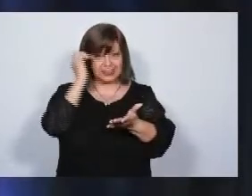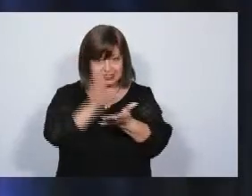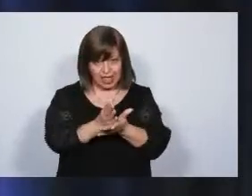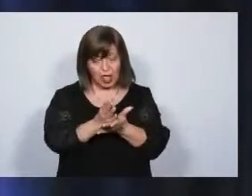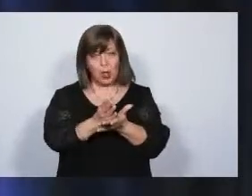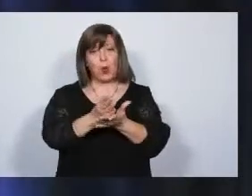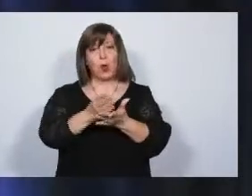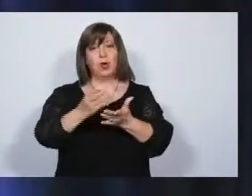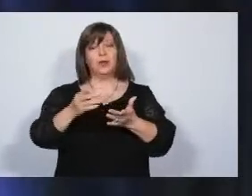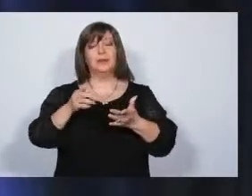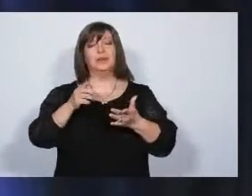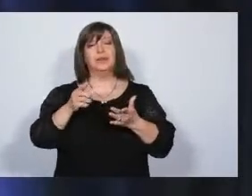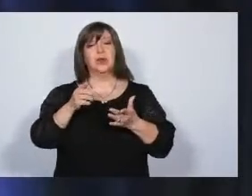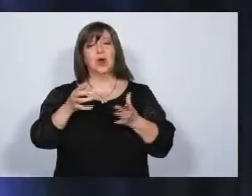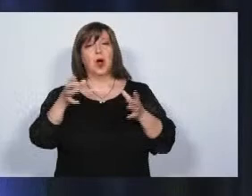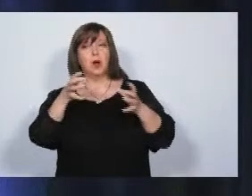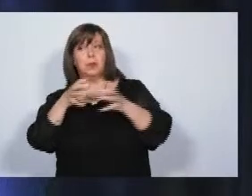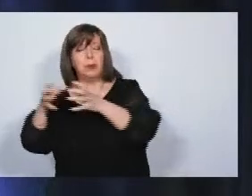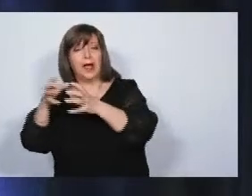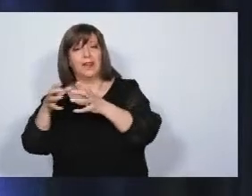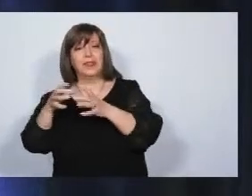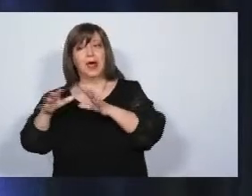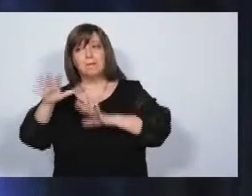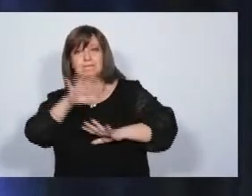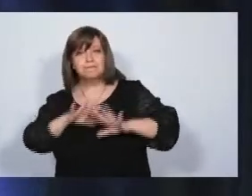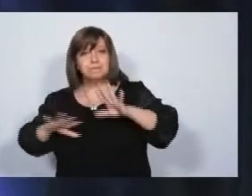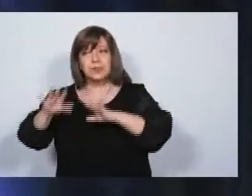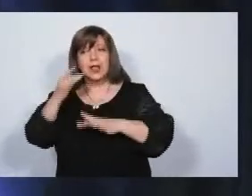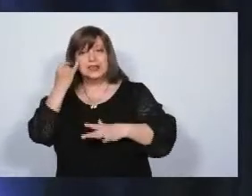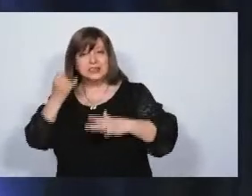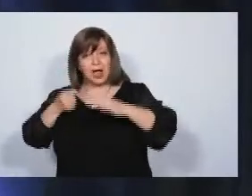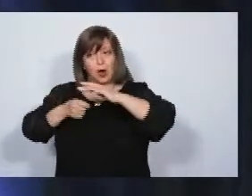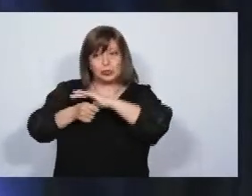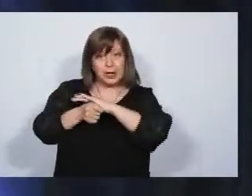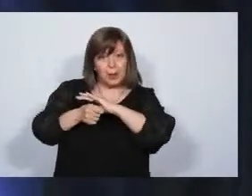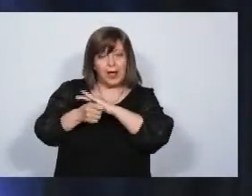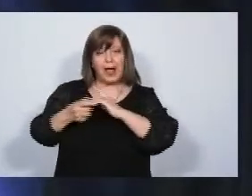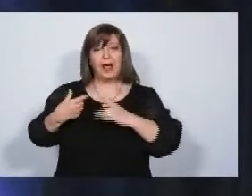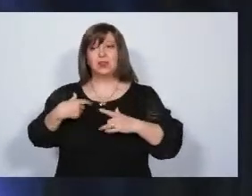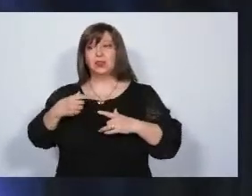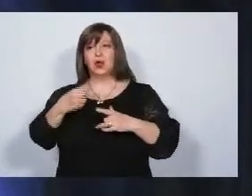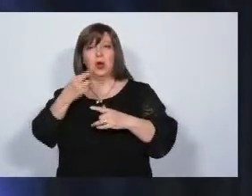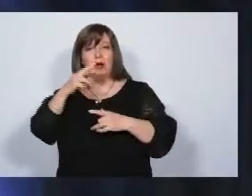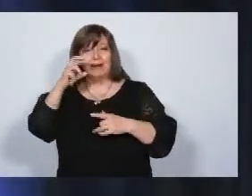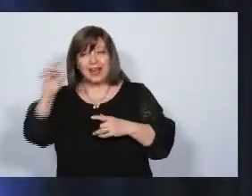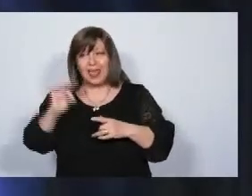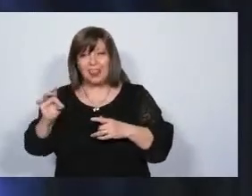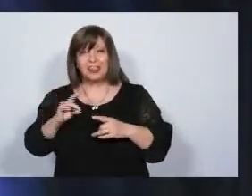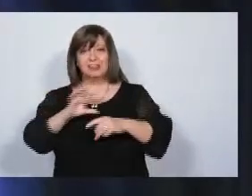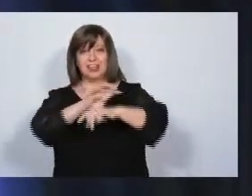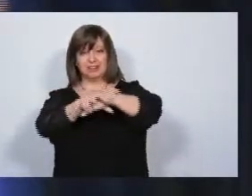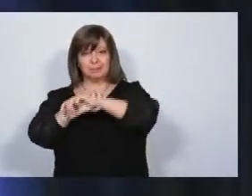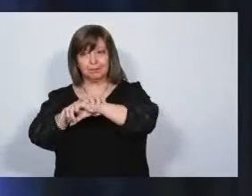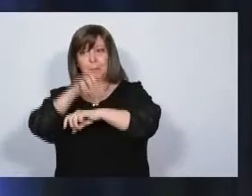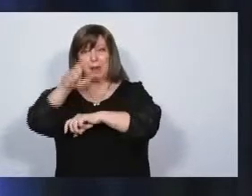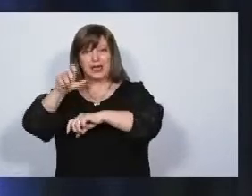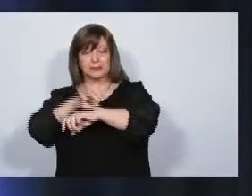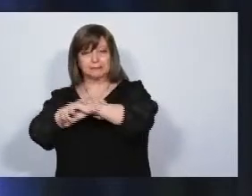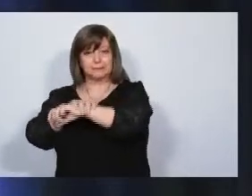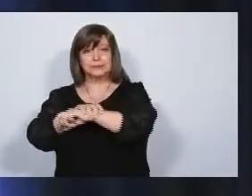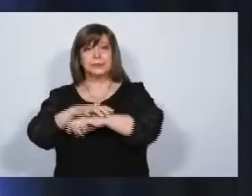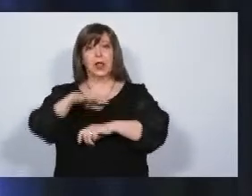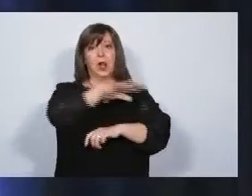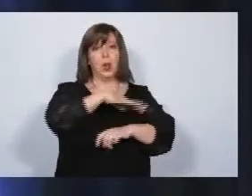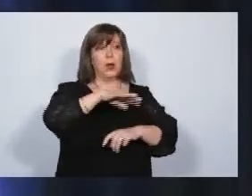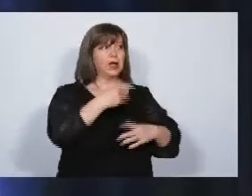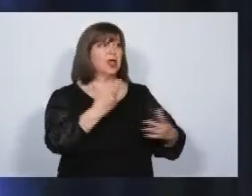bandas del delito organizado. El narcotráfico y el contrabando, los desarmaderos y las redes de trata, el regenteo de zonas